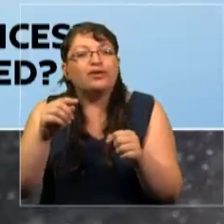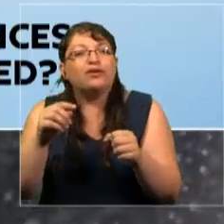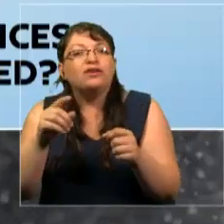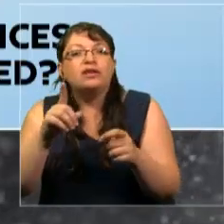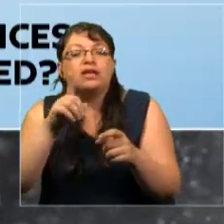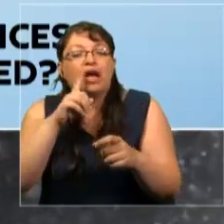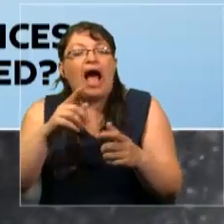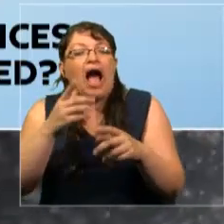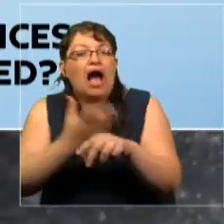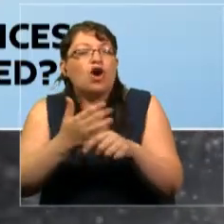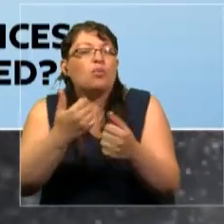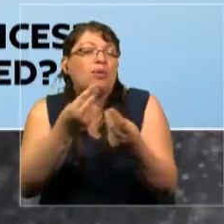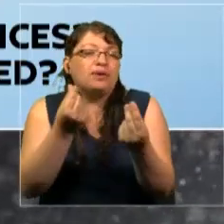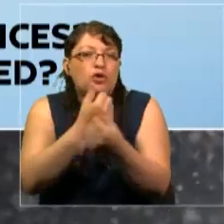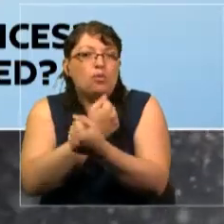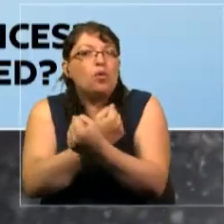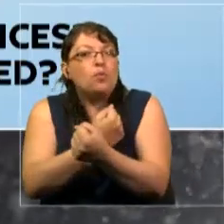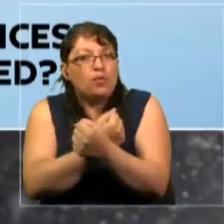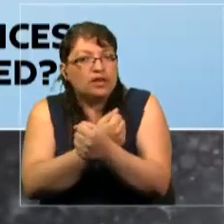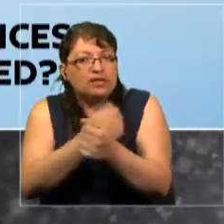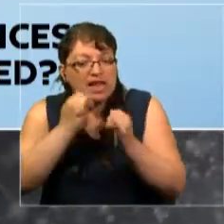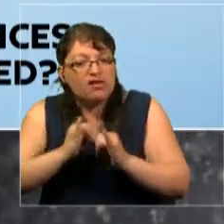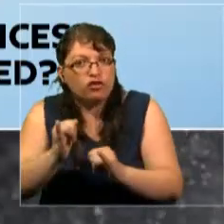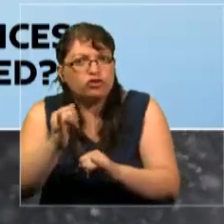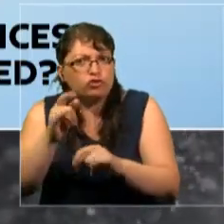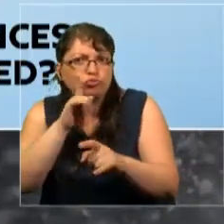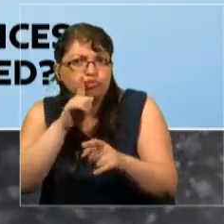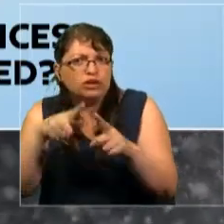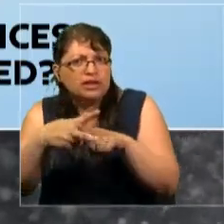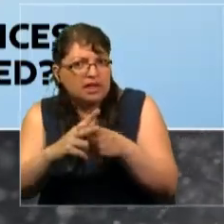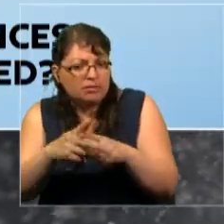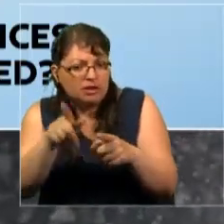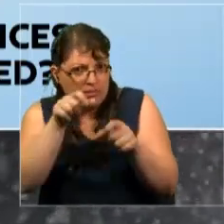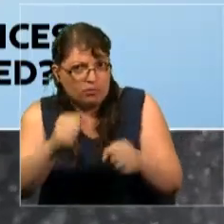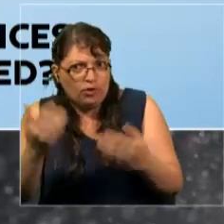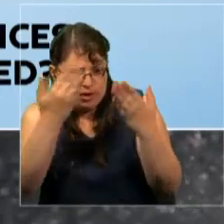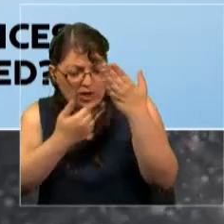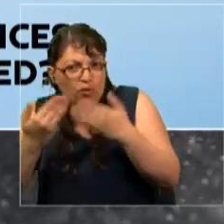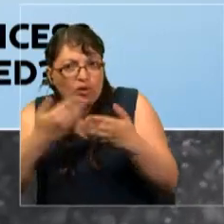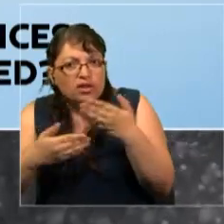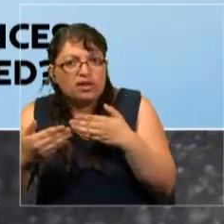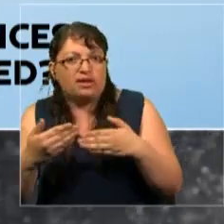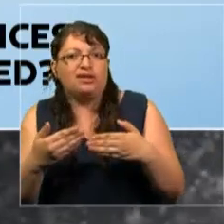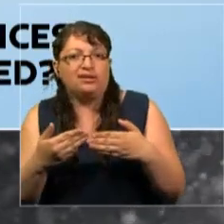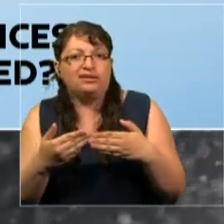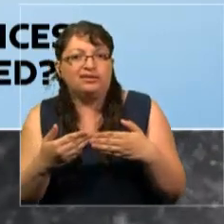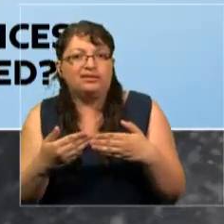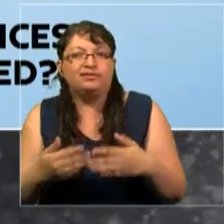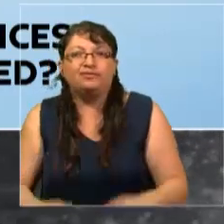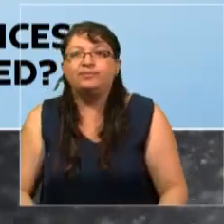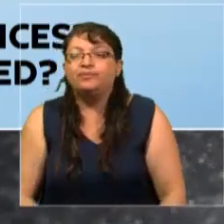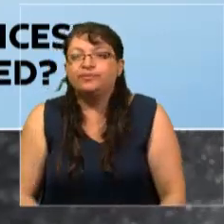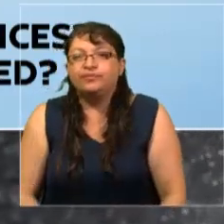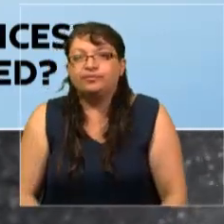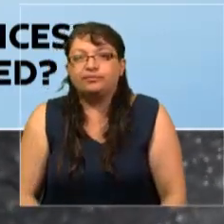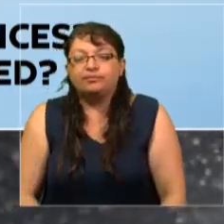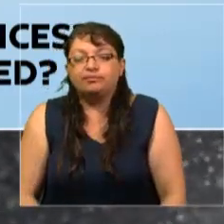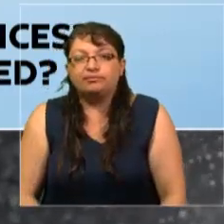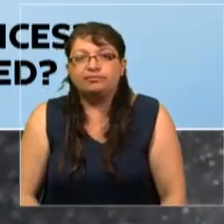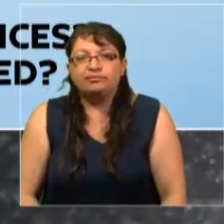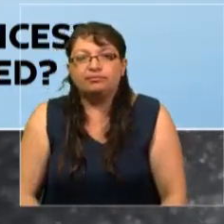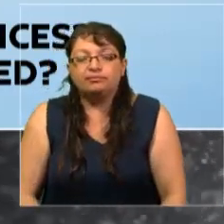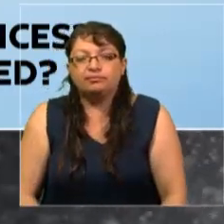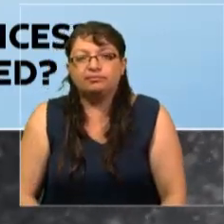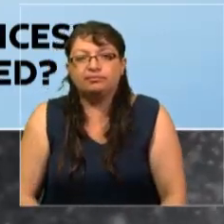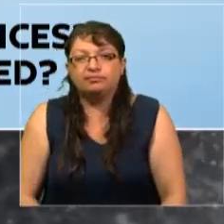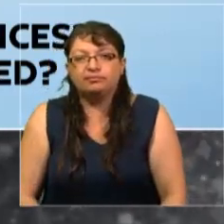datos tienen las herramientas para protegernos. Es inclusivo, hay interferencias de nosotros, ahí tiene